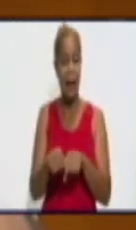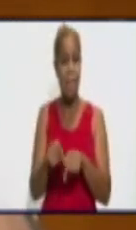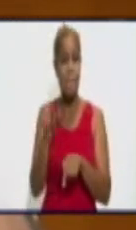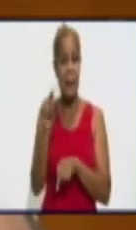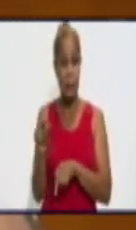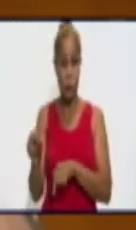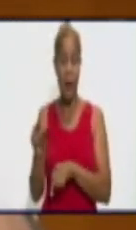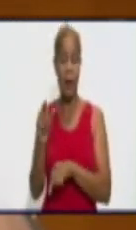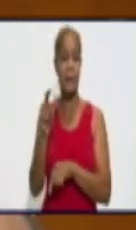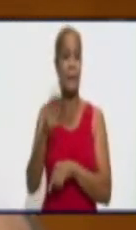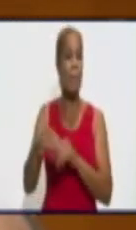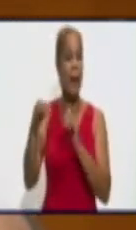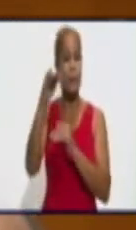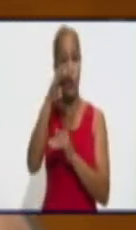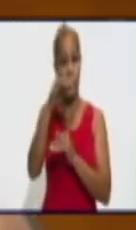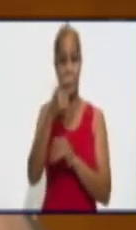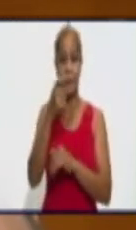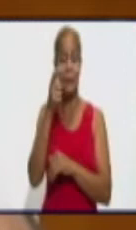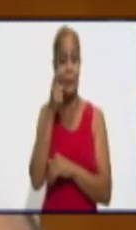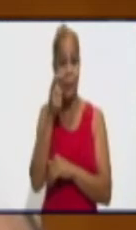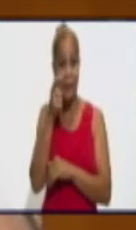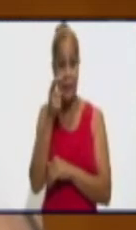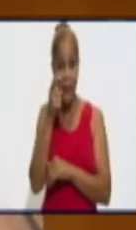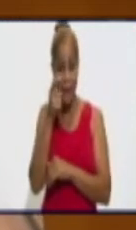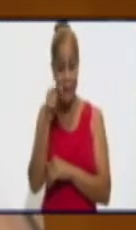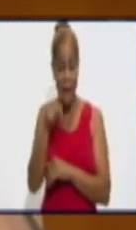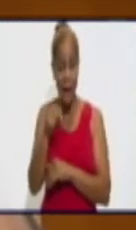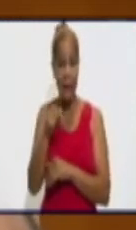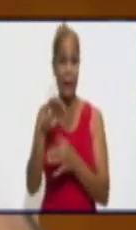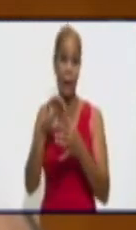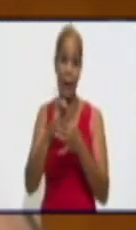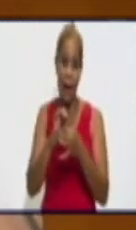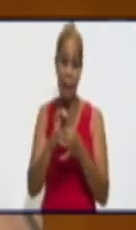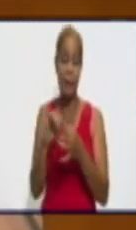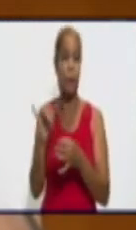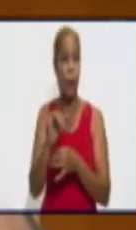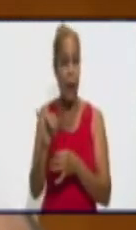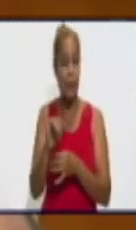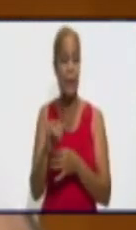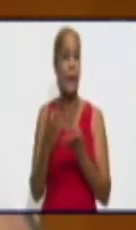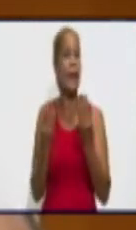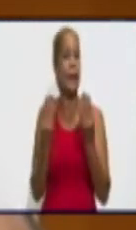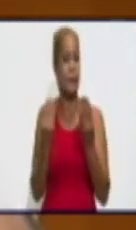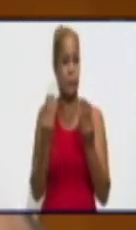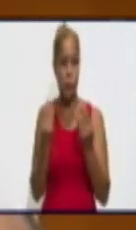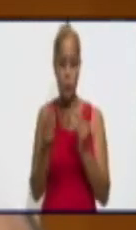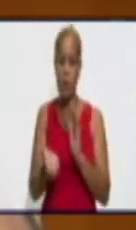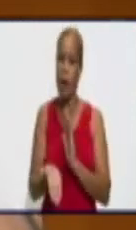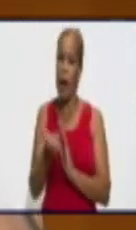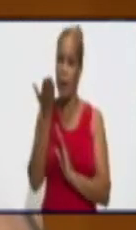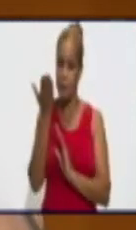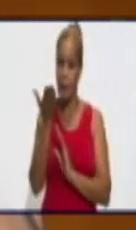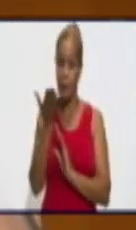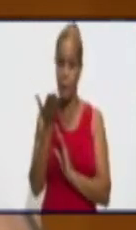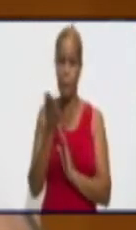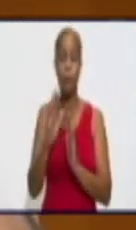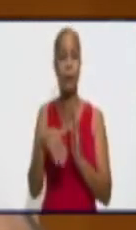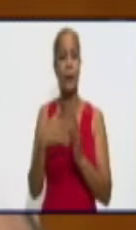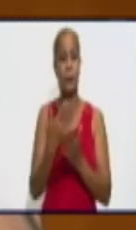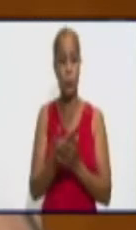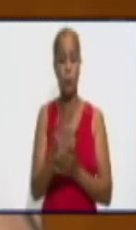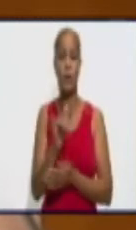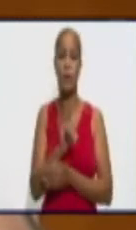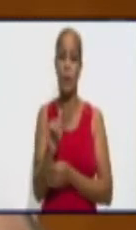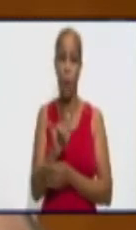es elevado. El número de personas hoy encamadas y con limitaciones físicas que tenemos hoy como casos confirmados